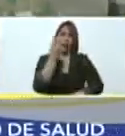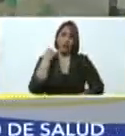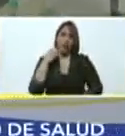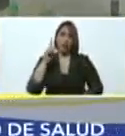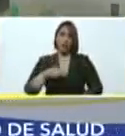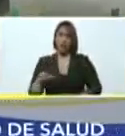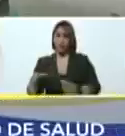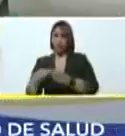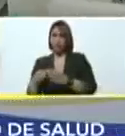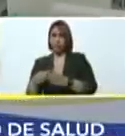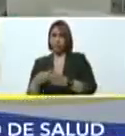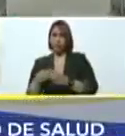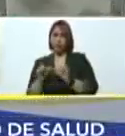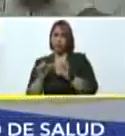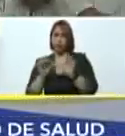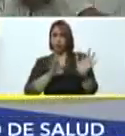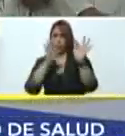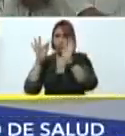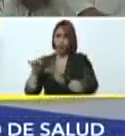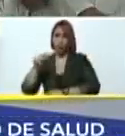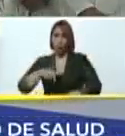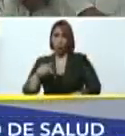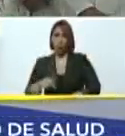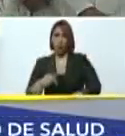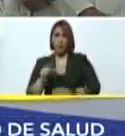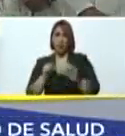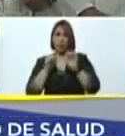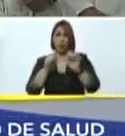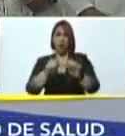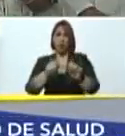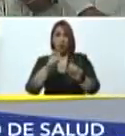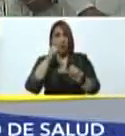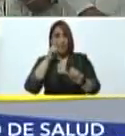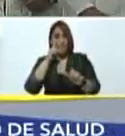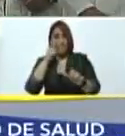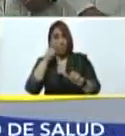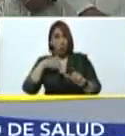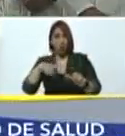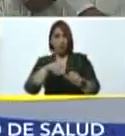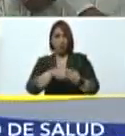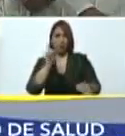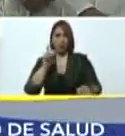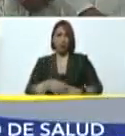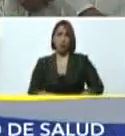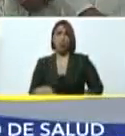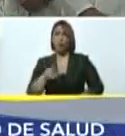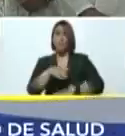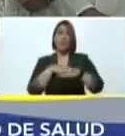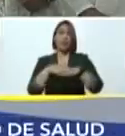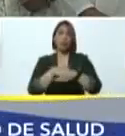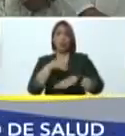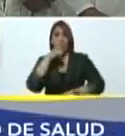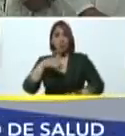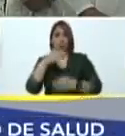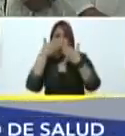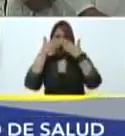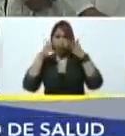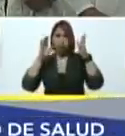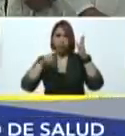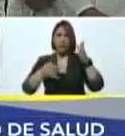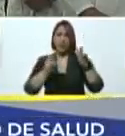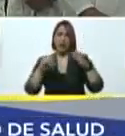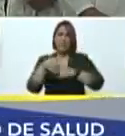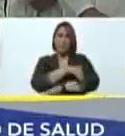al pueblo excluido hoy no perdonan que el pueblo haya despertado y esté en las